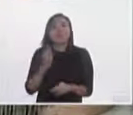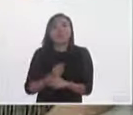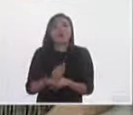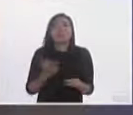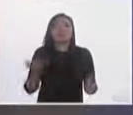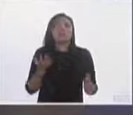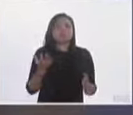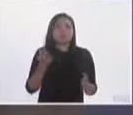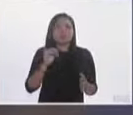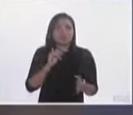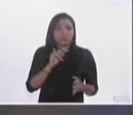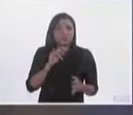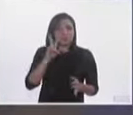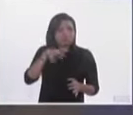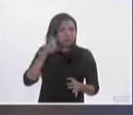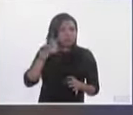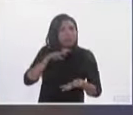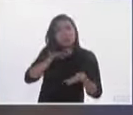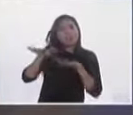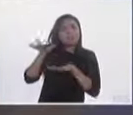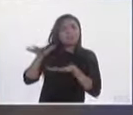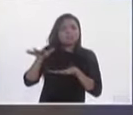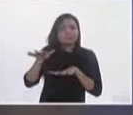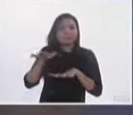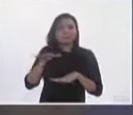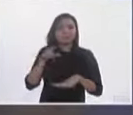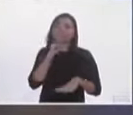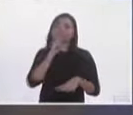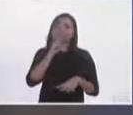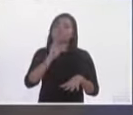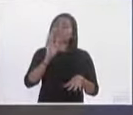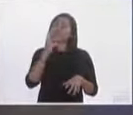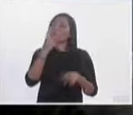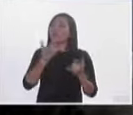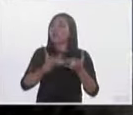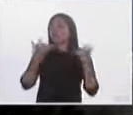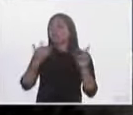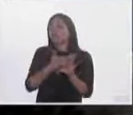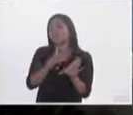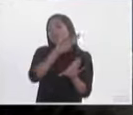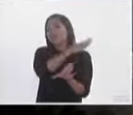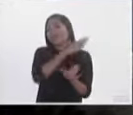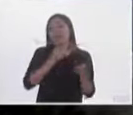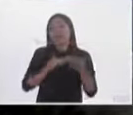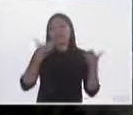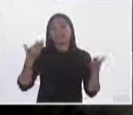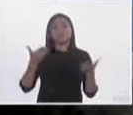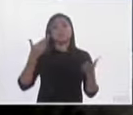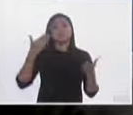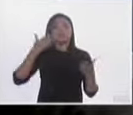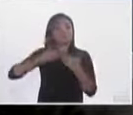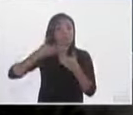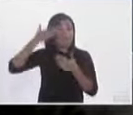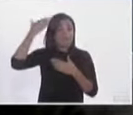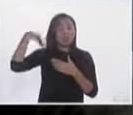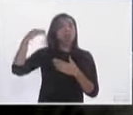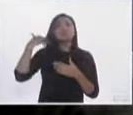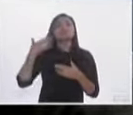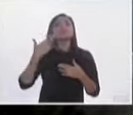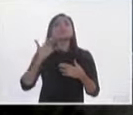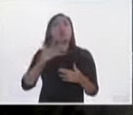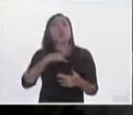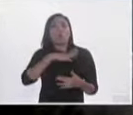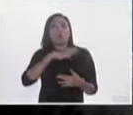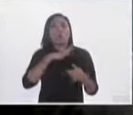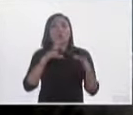relevancia? Si uno se ve a la historia, antes de los partidos políticos había puros candidatos independientes, es